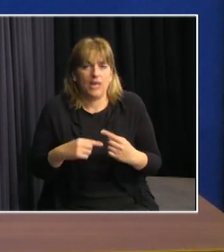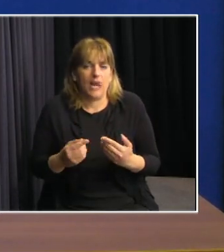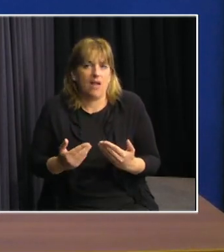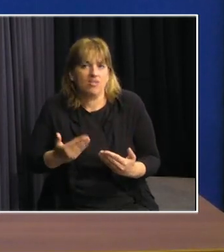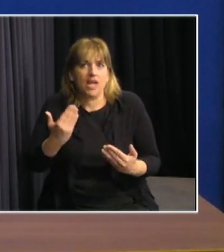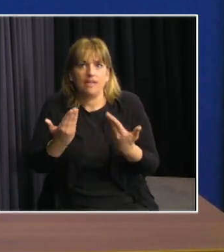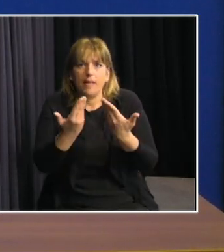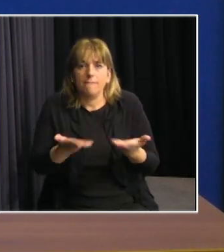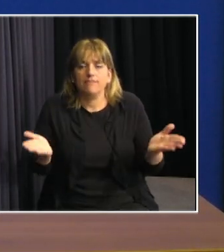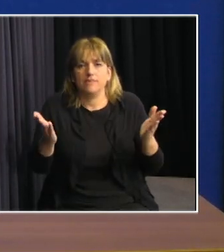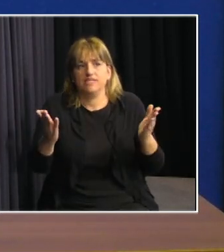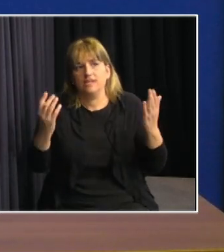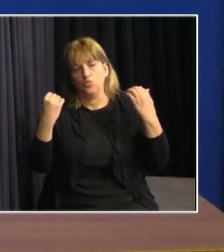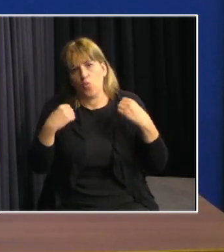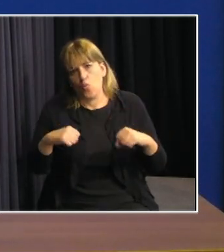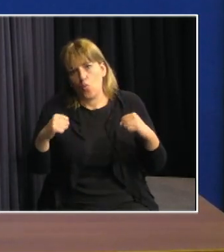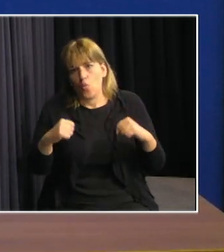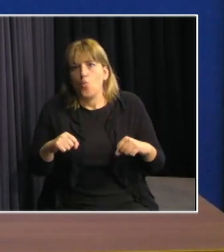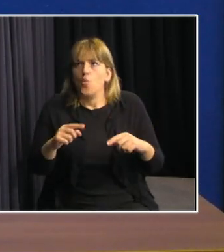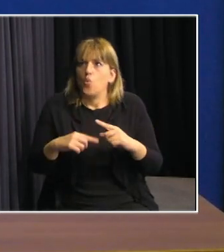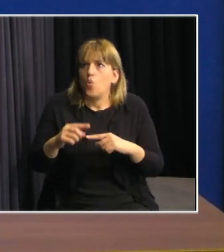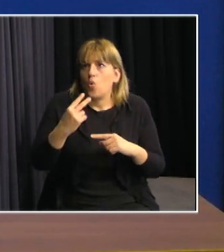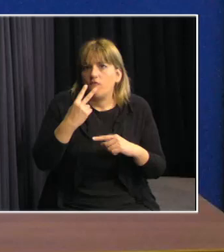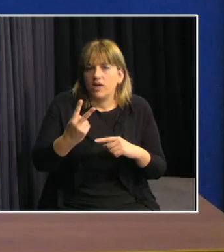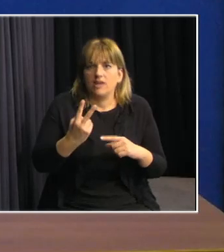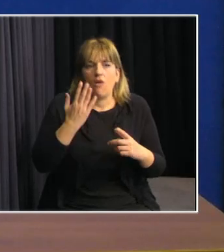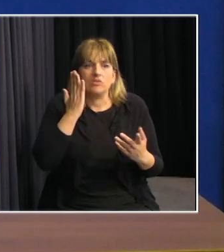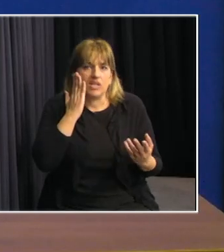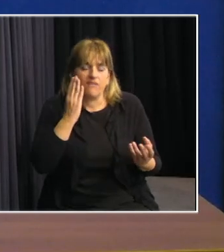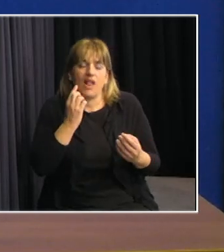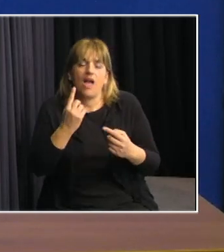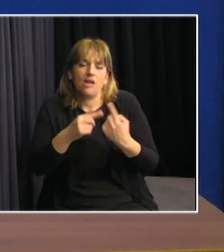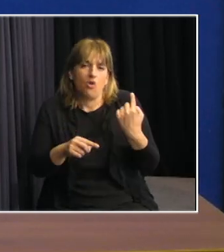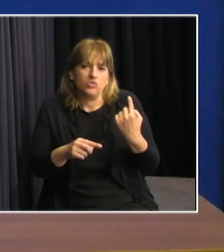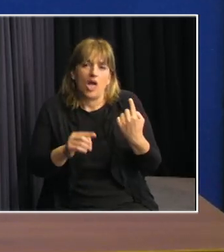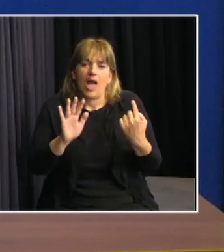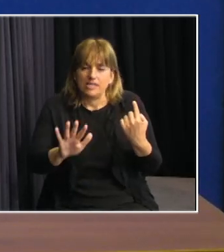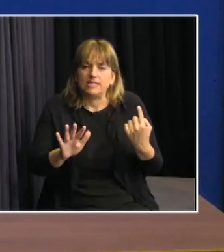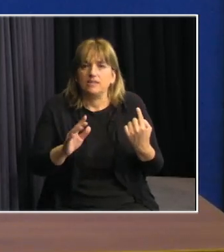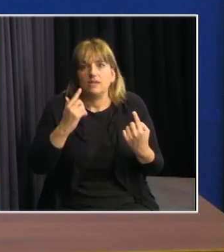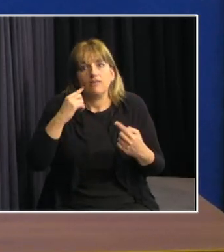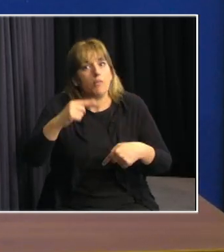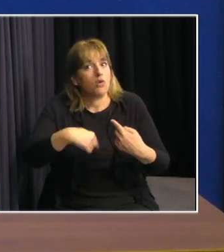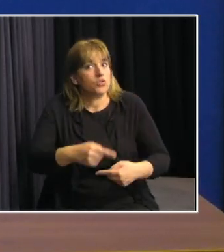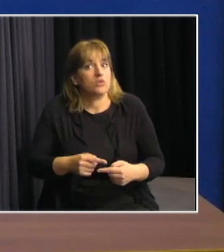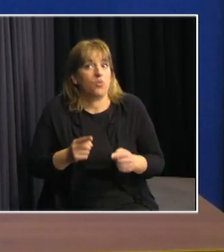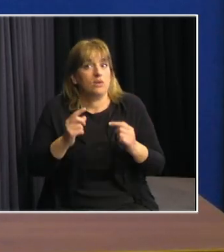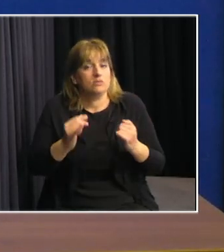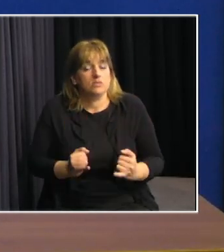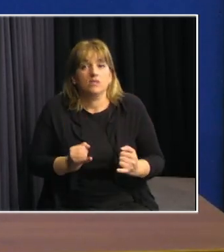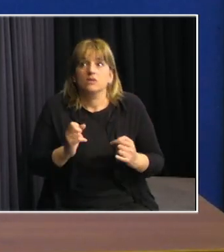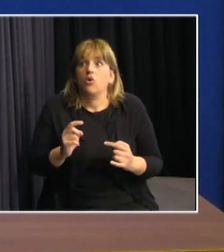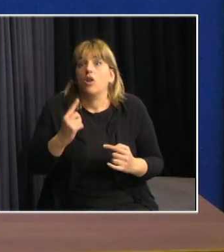entrenarnos, de sensibilizarnos con que esas cosas existen y probablemente vamos a seguir teniendo que lidiar con